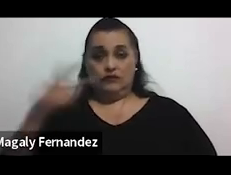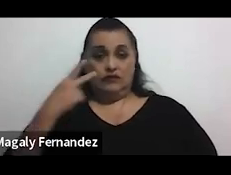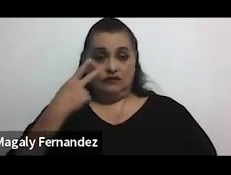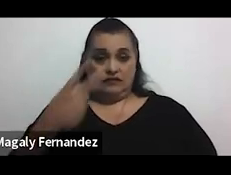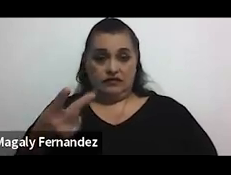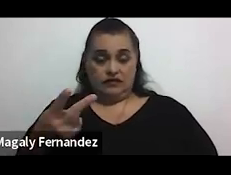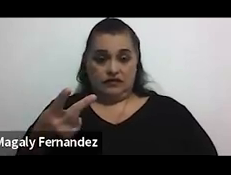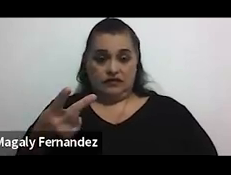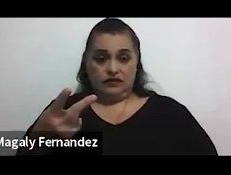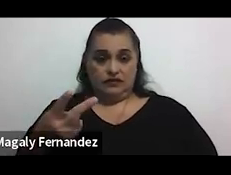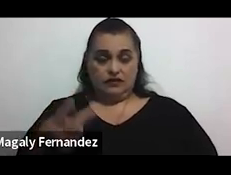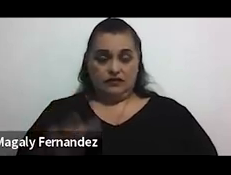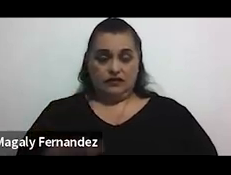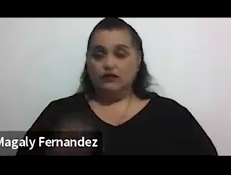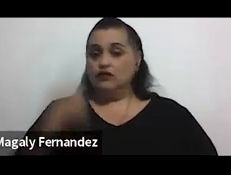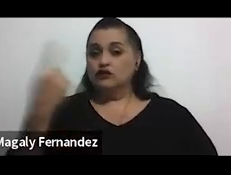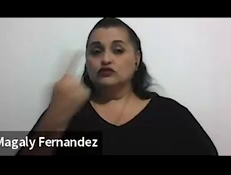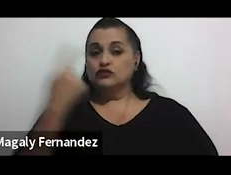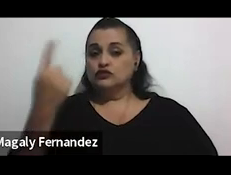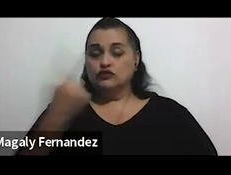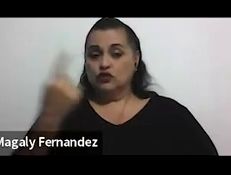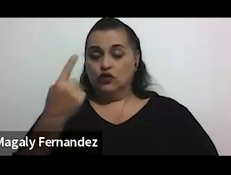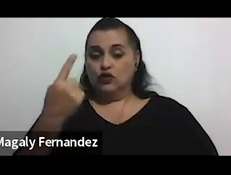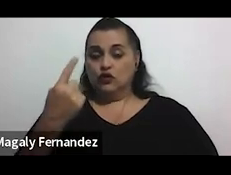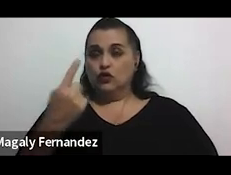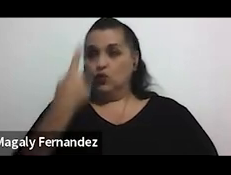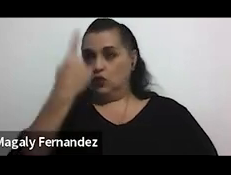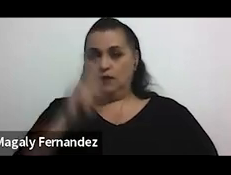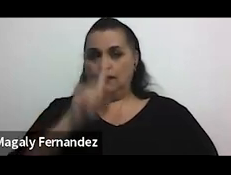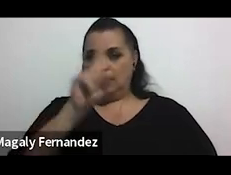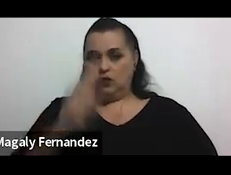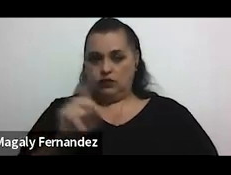Me parece que solo da una pregunta.